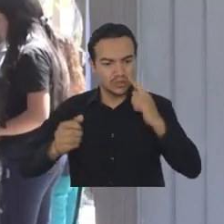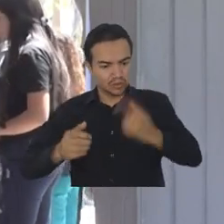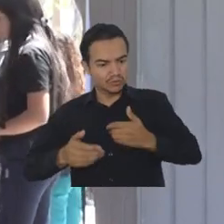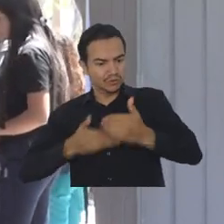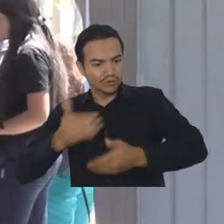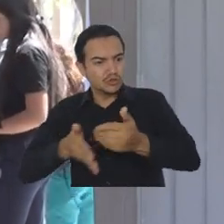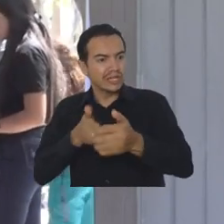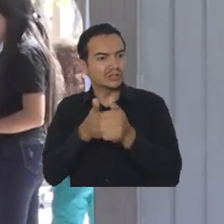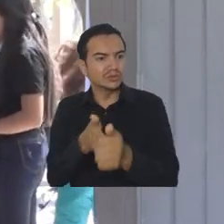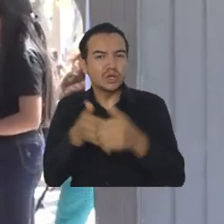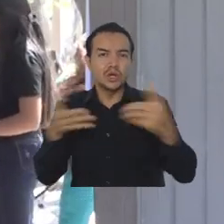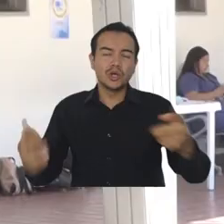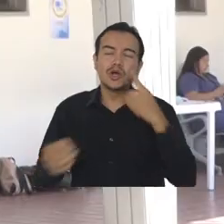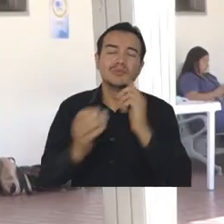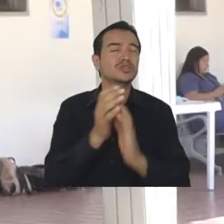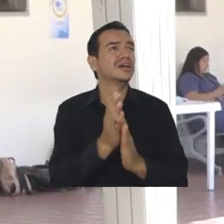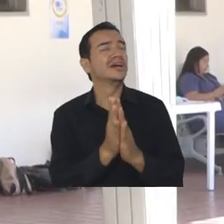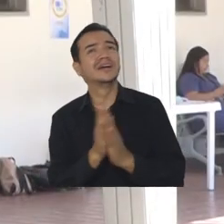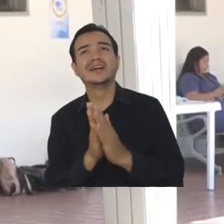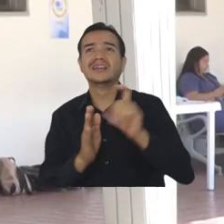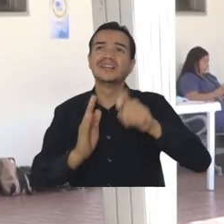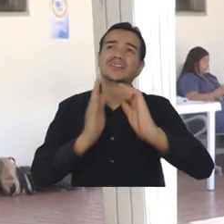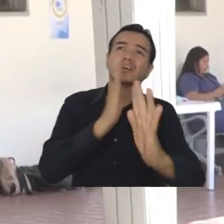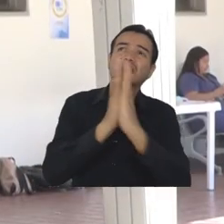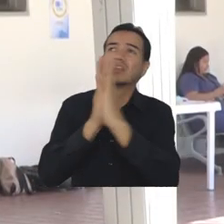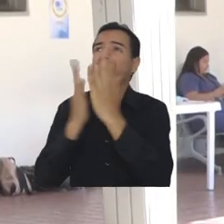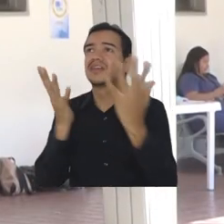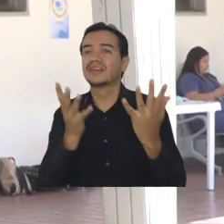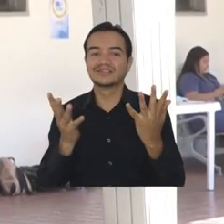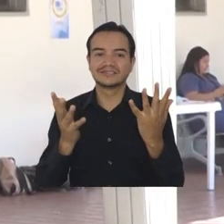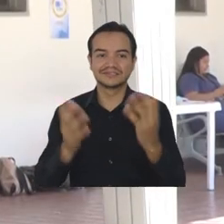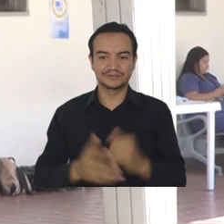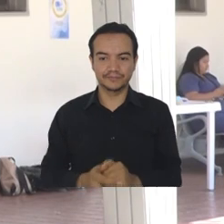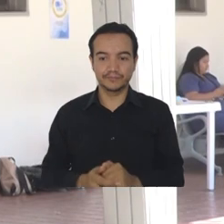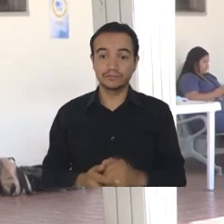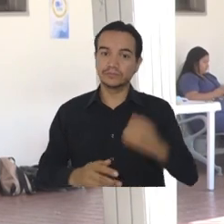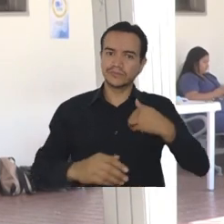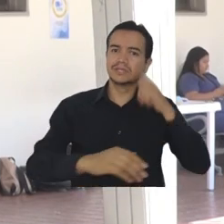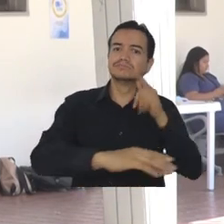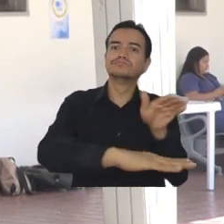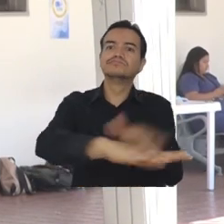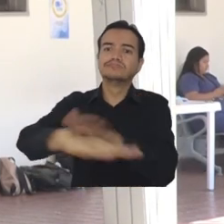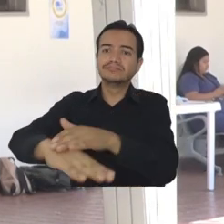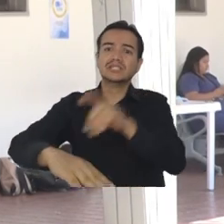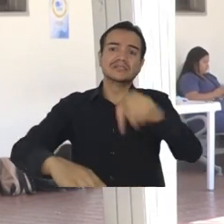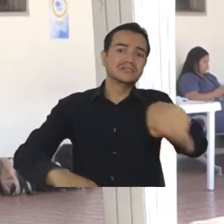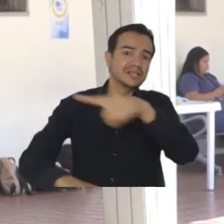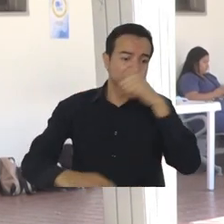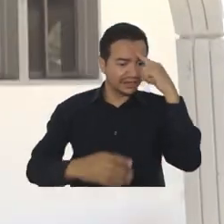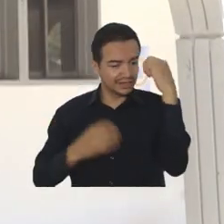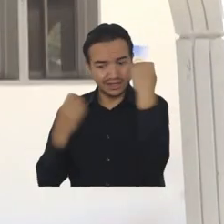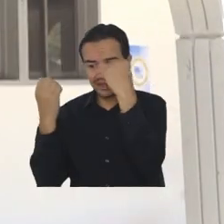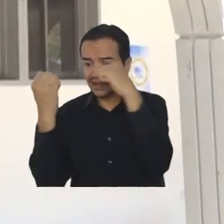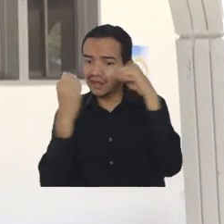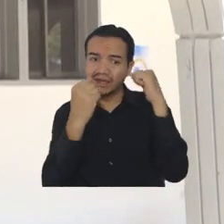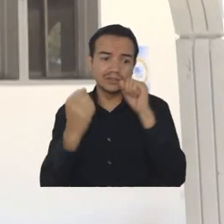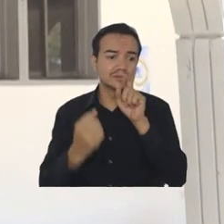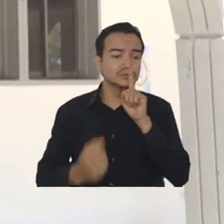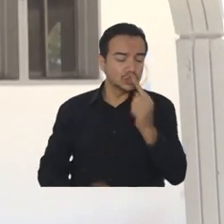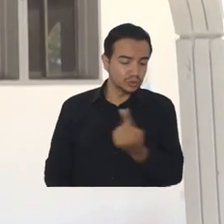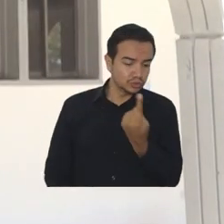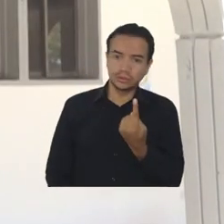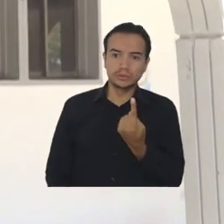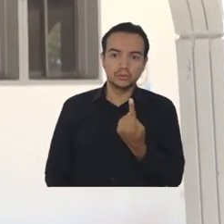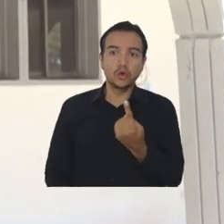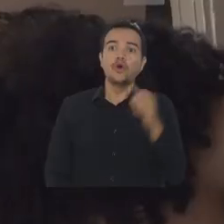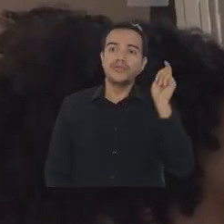atención, el centro de escucha. Hay que buscar ayuda y es el mensaje que queremos darle a la comunidad universitaria. Buscar ayuda